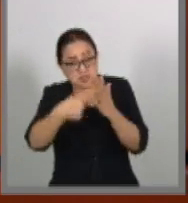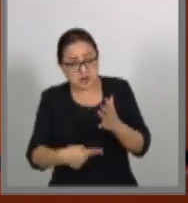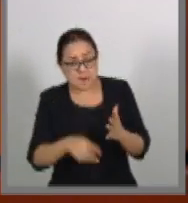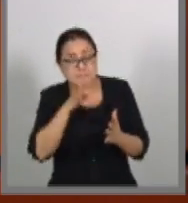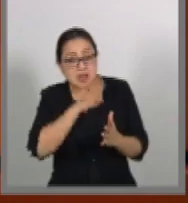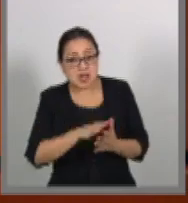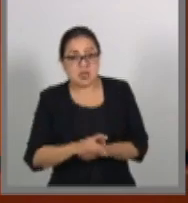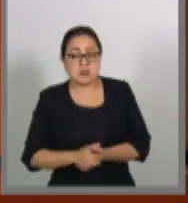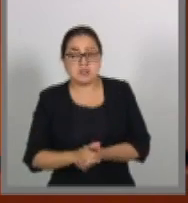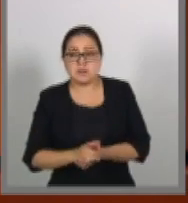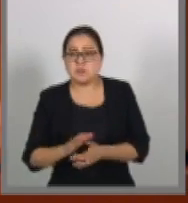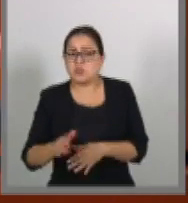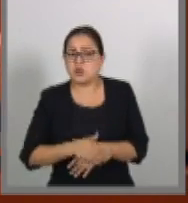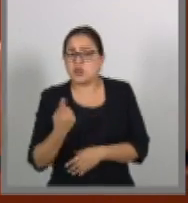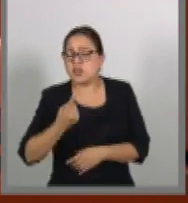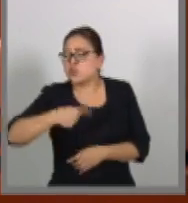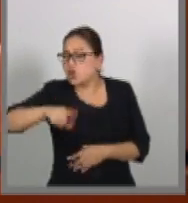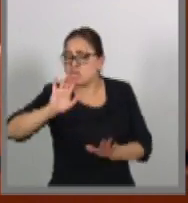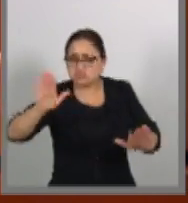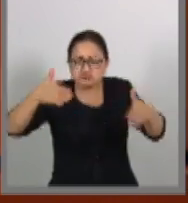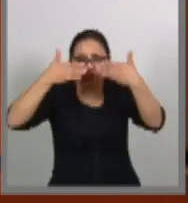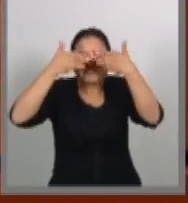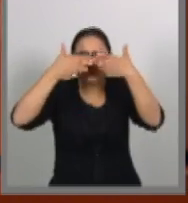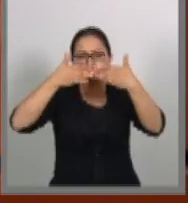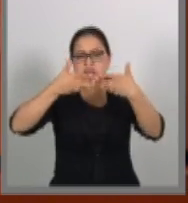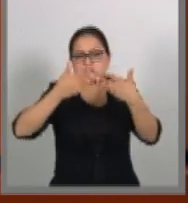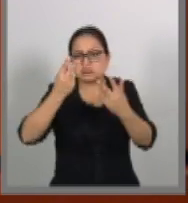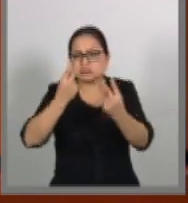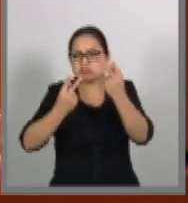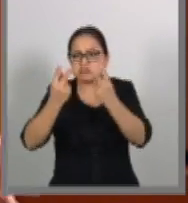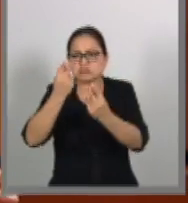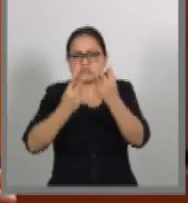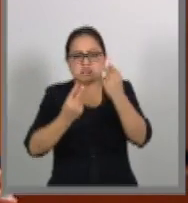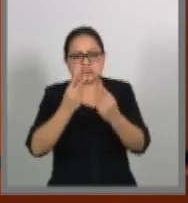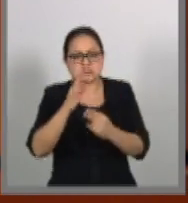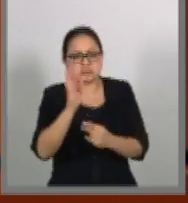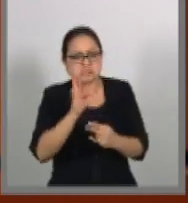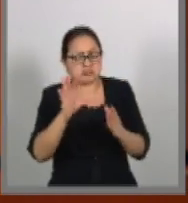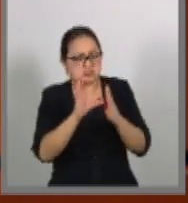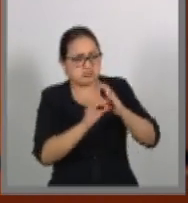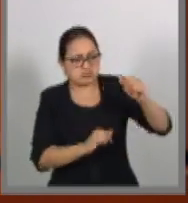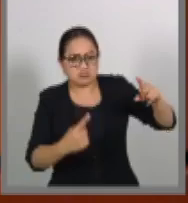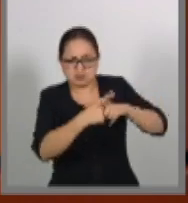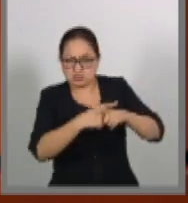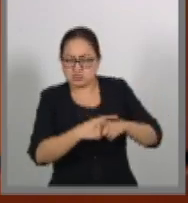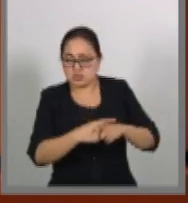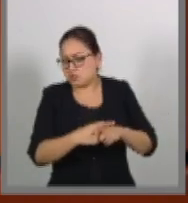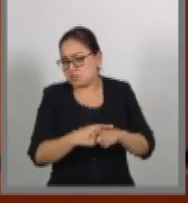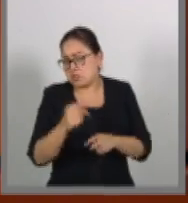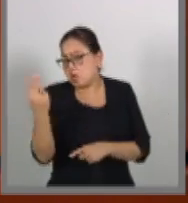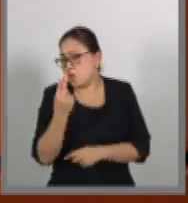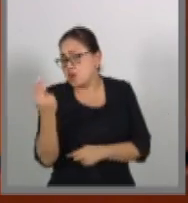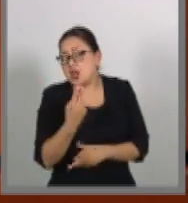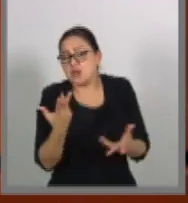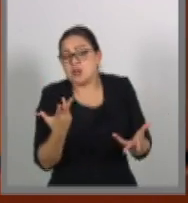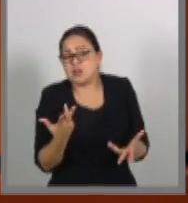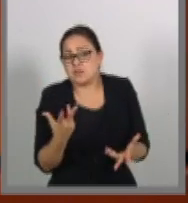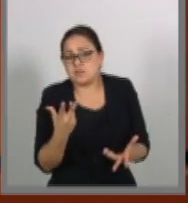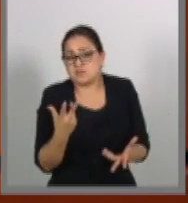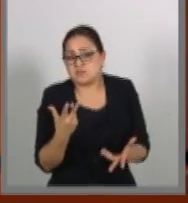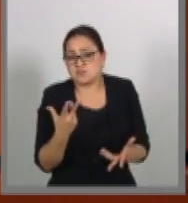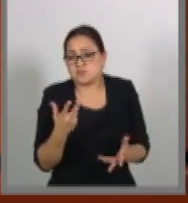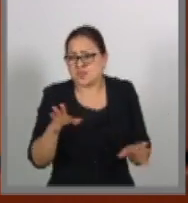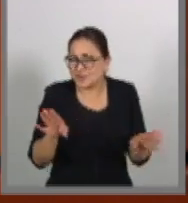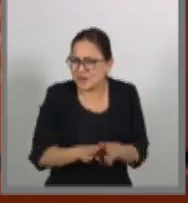la cerrazón? No. No, está bien. Aunque sea inconstitucional, porque urge. Bueno, no puede ser más